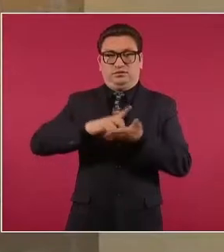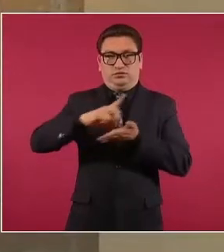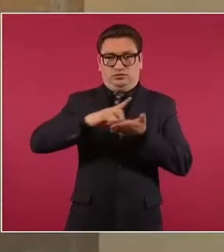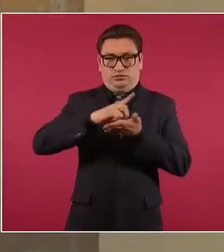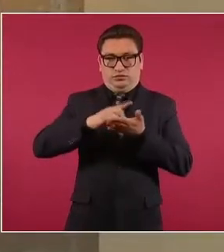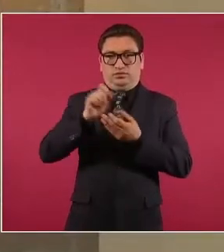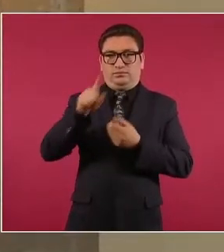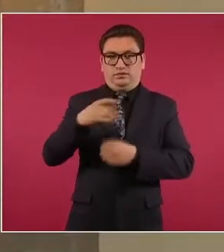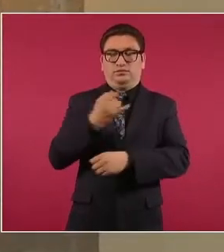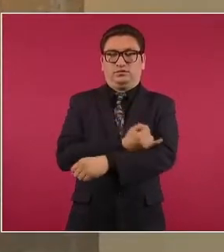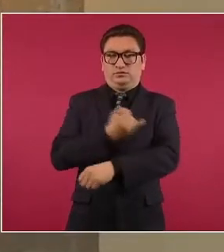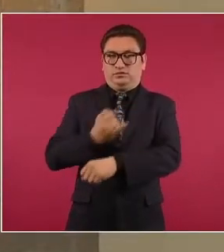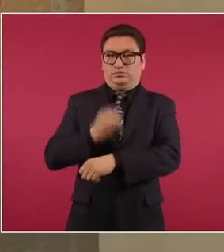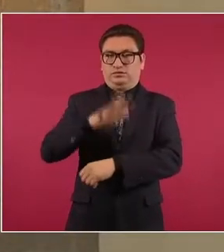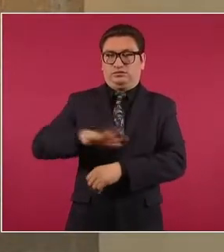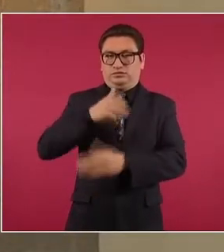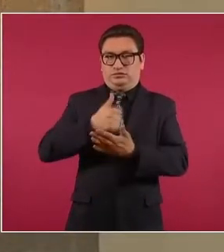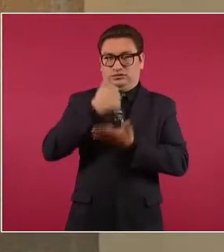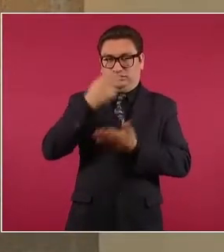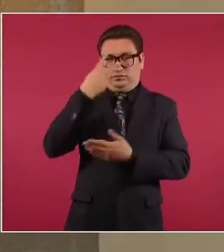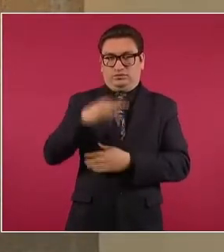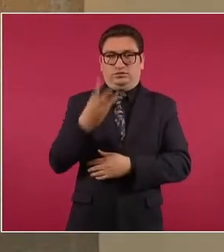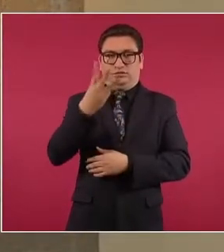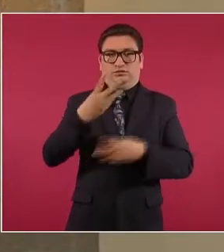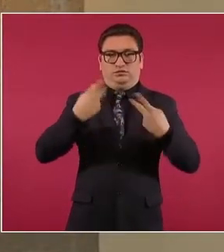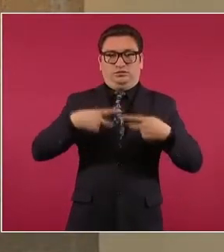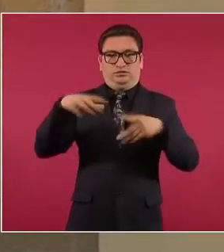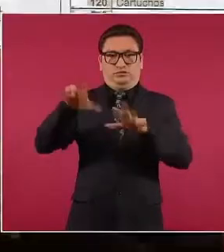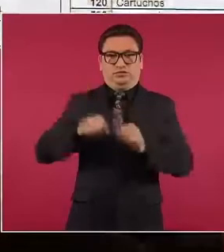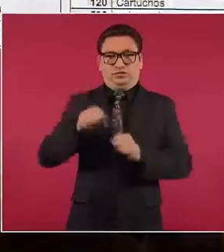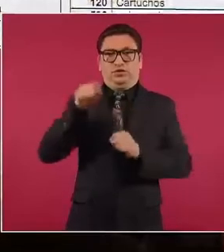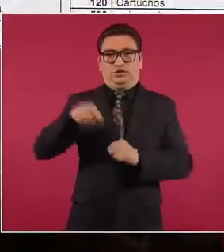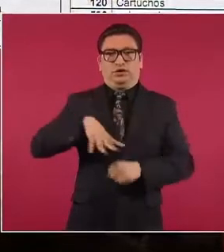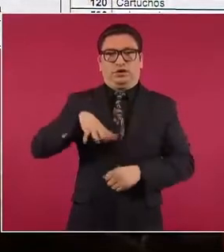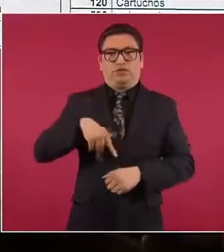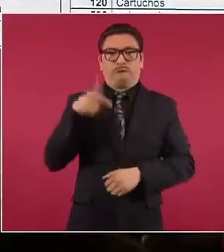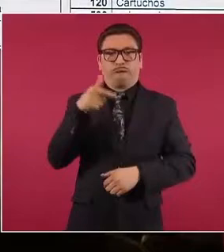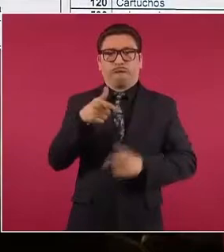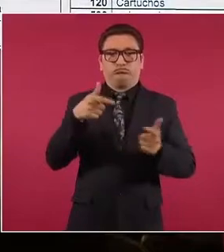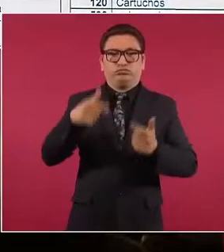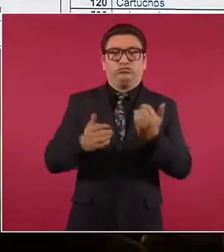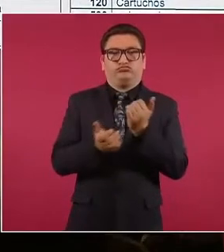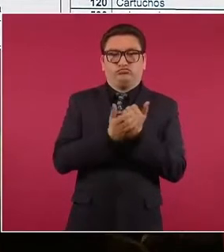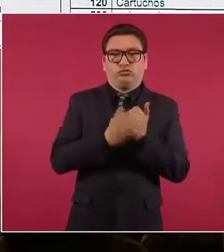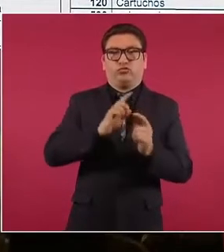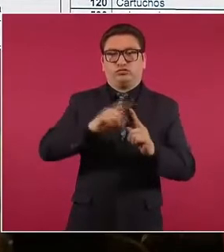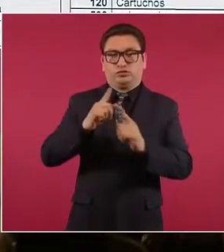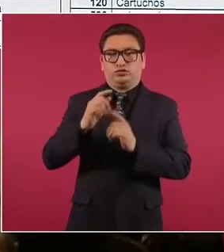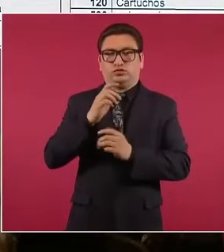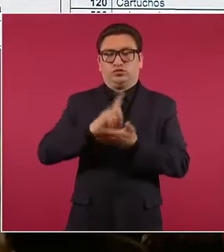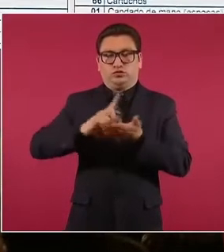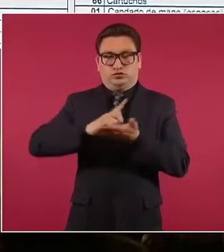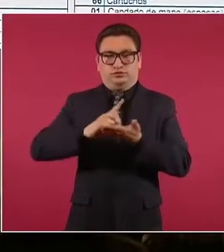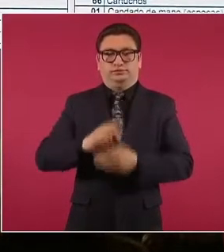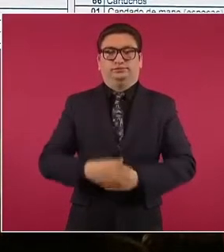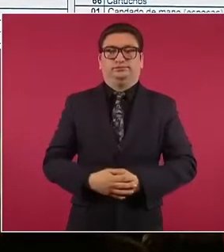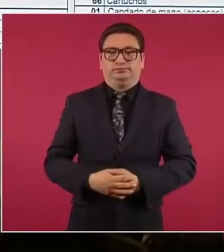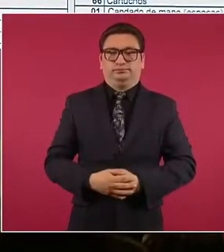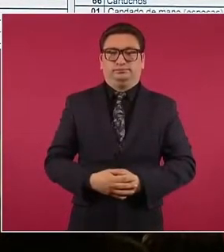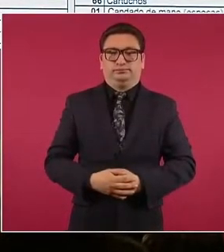Iztapalapa, en la Ciudad de México, tres personas detenidas con armas y cartuchos y droga. Siguiente.